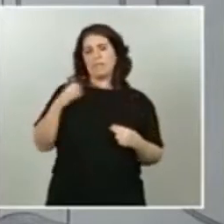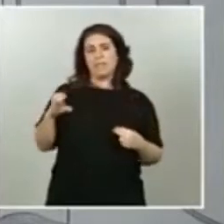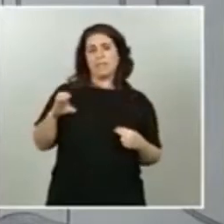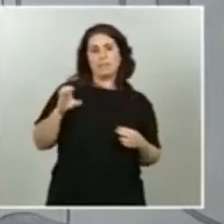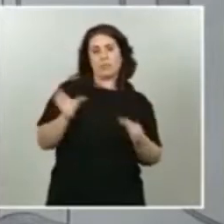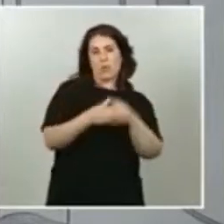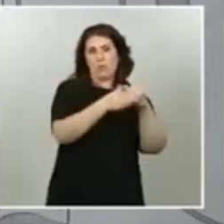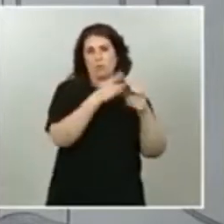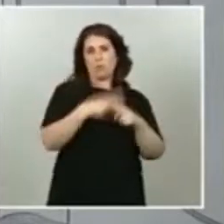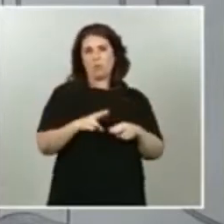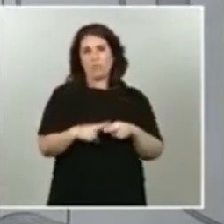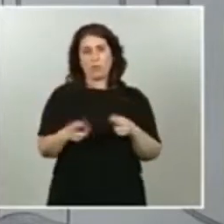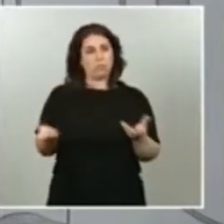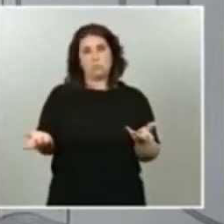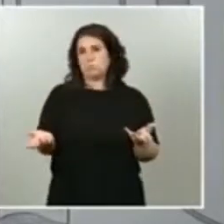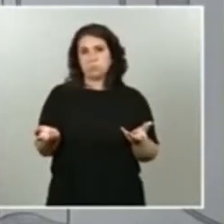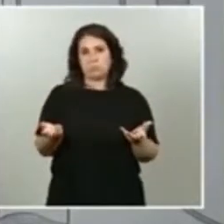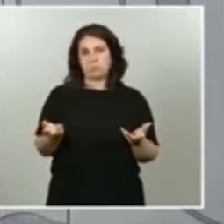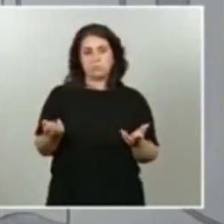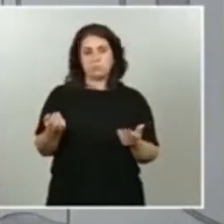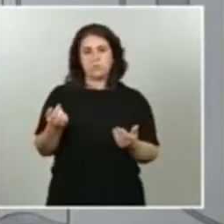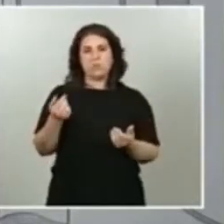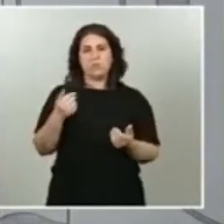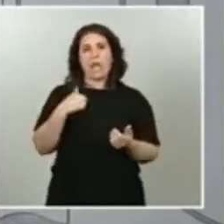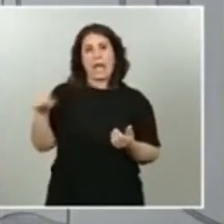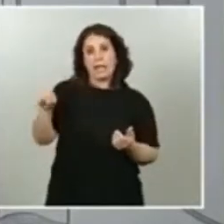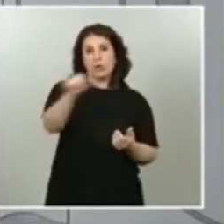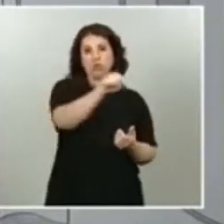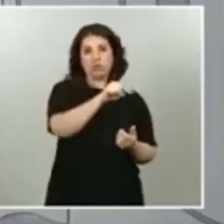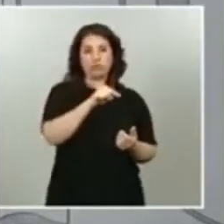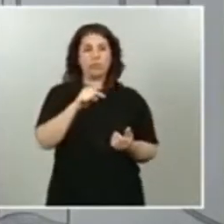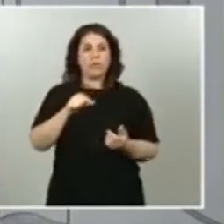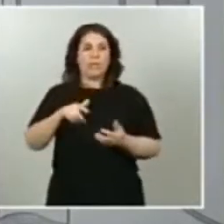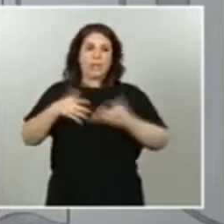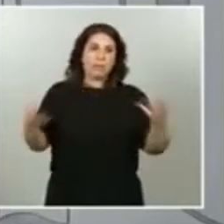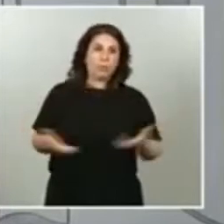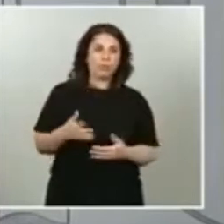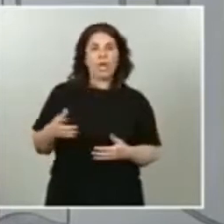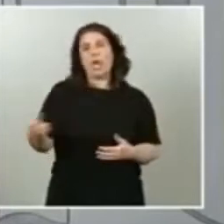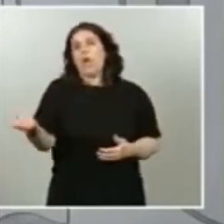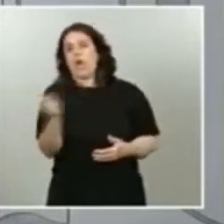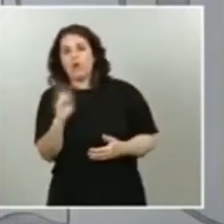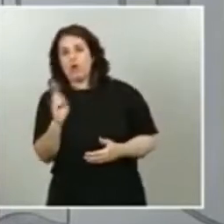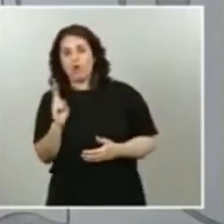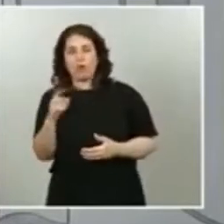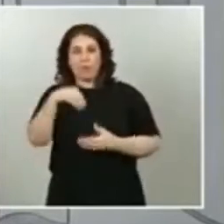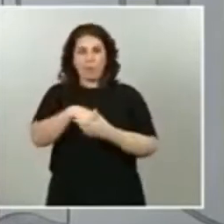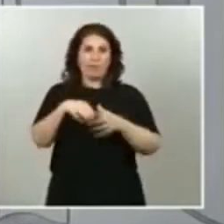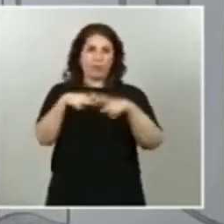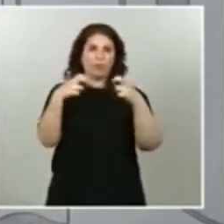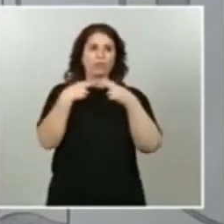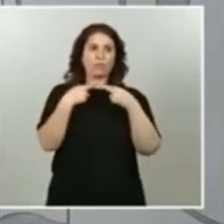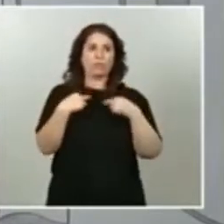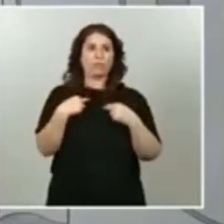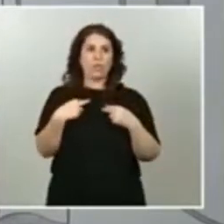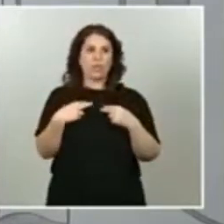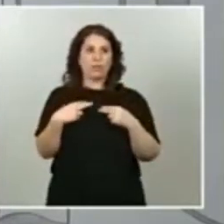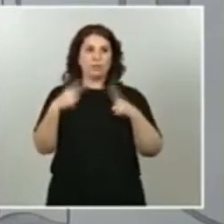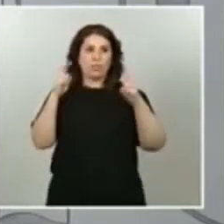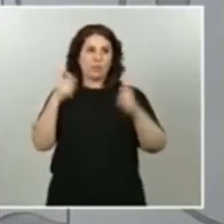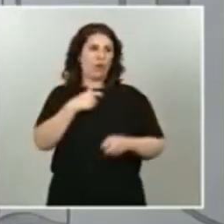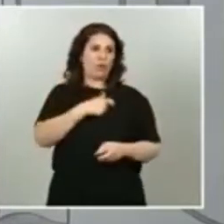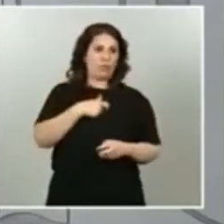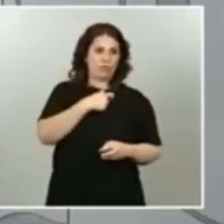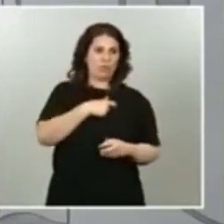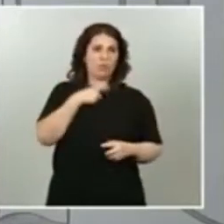discusión, corresponder a ellos, impulsar o no, en el marco del Congreso de los Diputados, las cuestiones sobre las comisiones que en cada momento